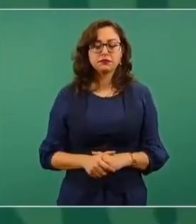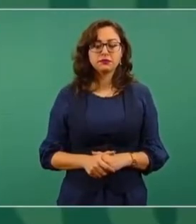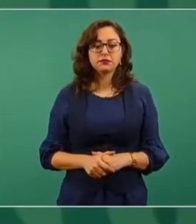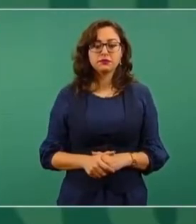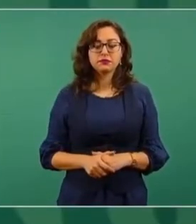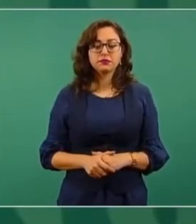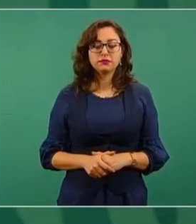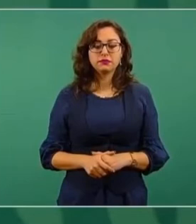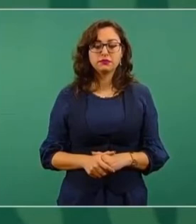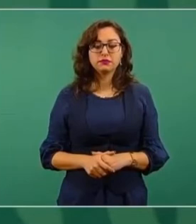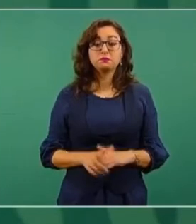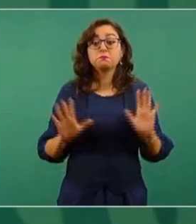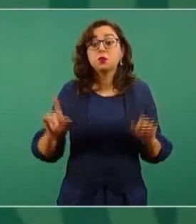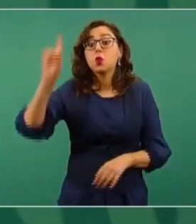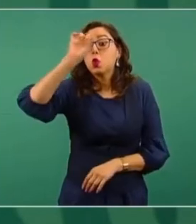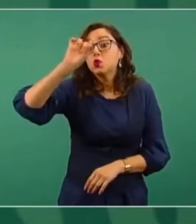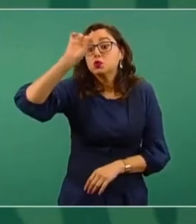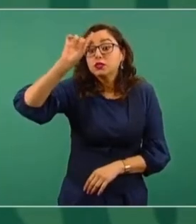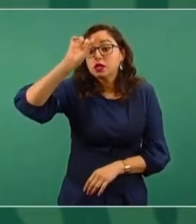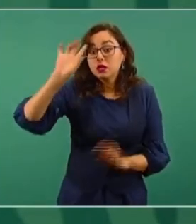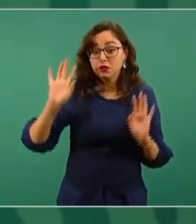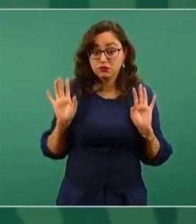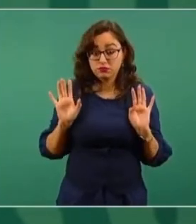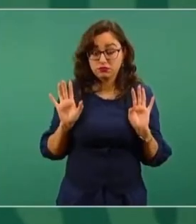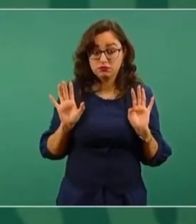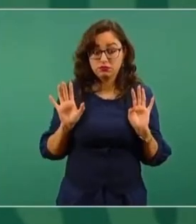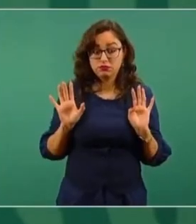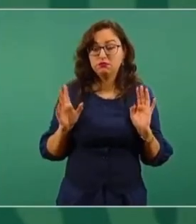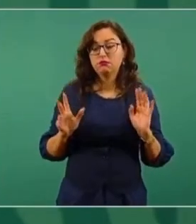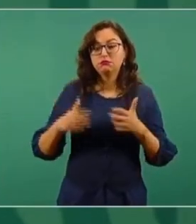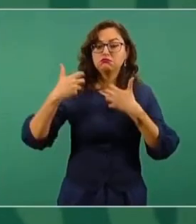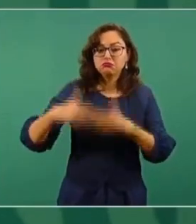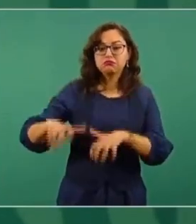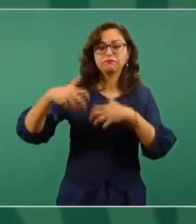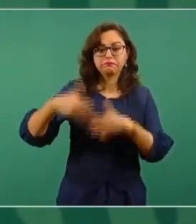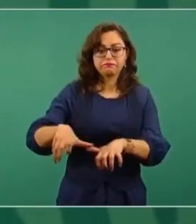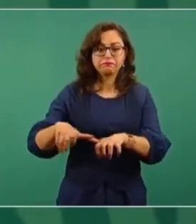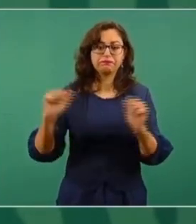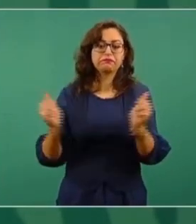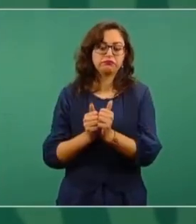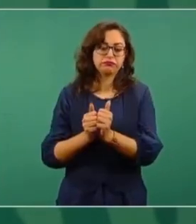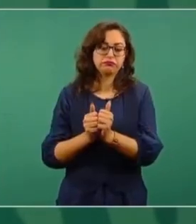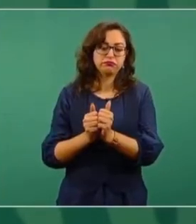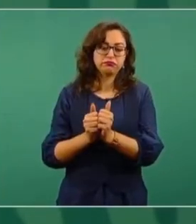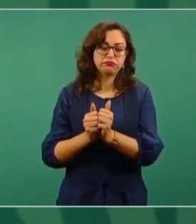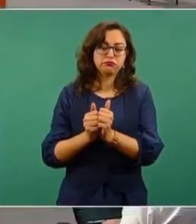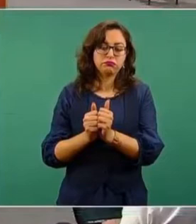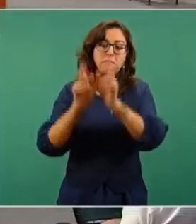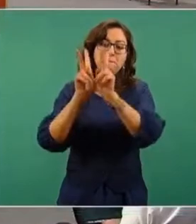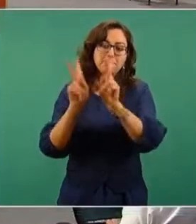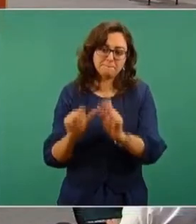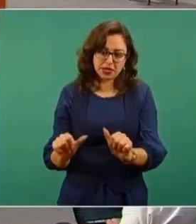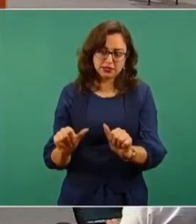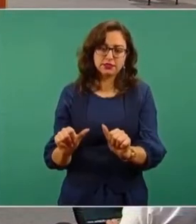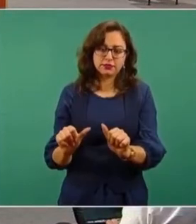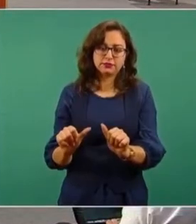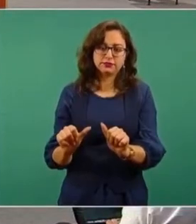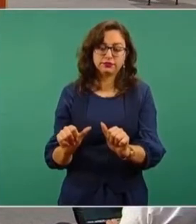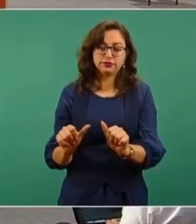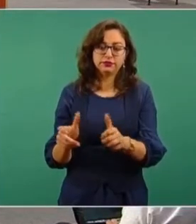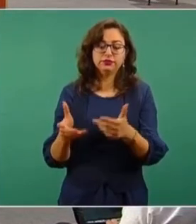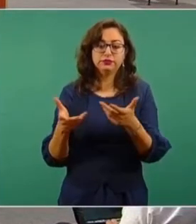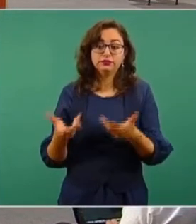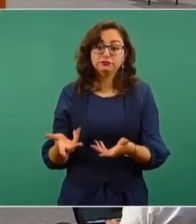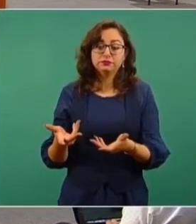nada más como recomendación que sean manifestaciones pacíficas, que no se